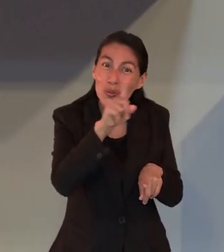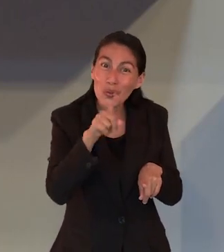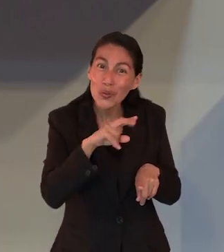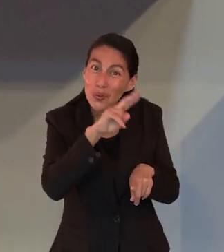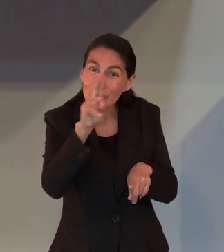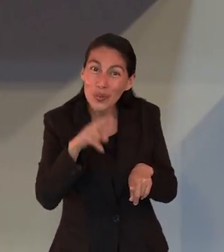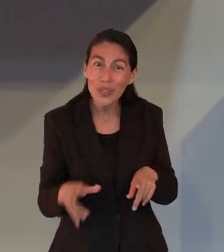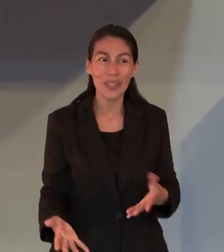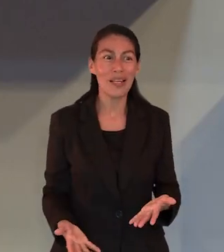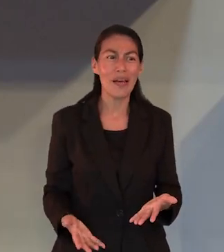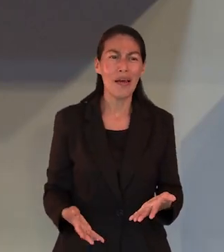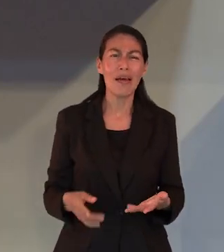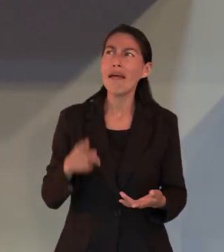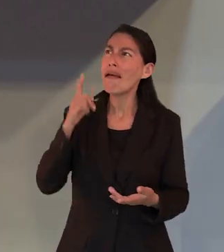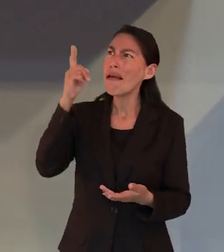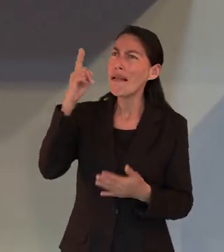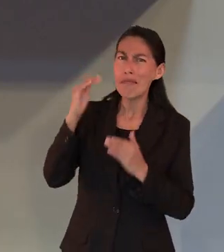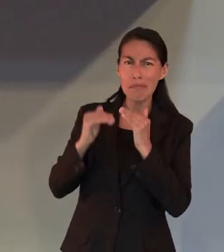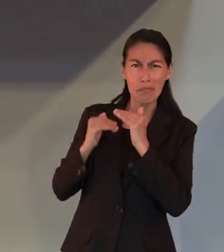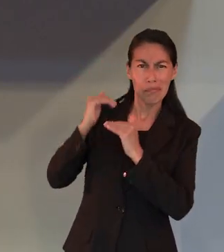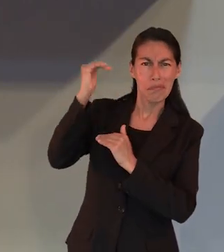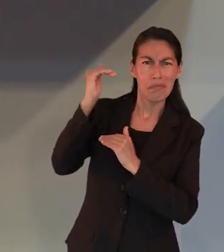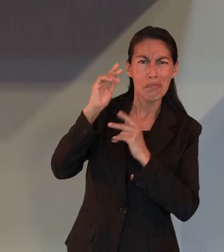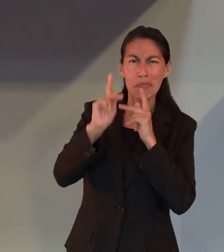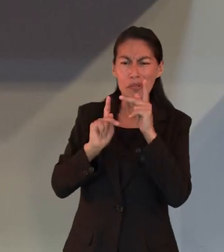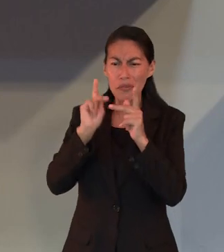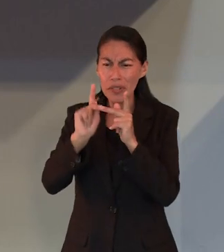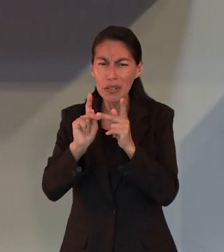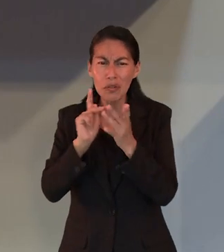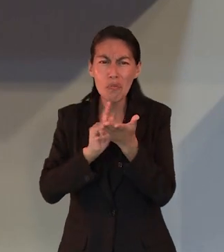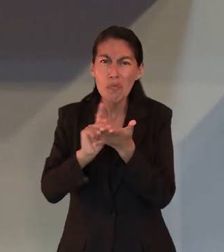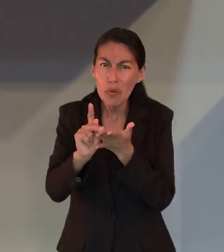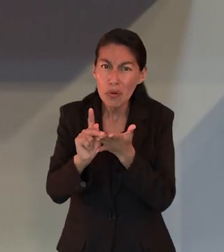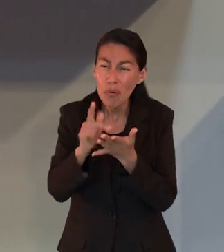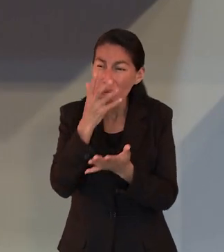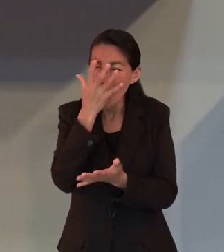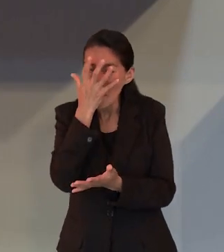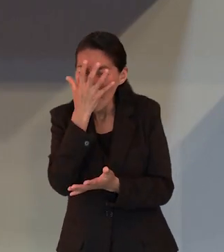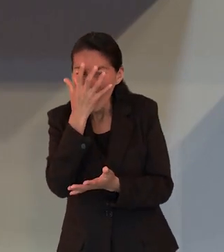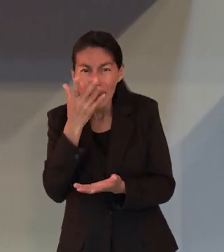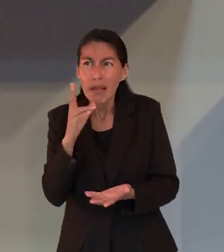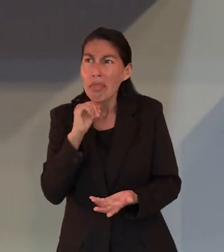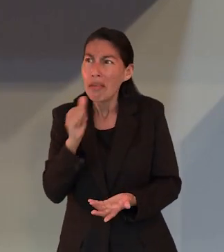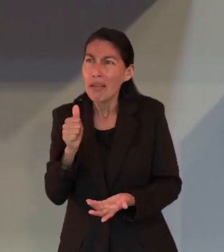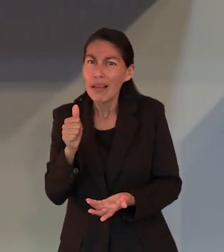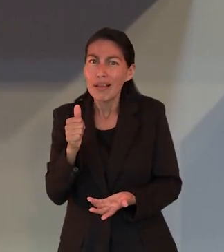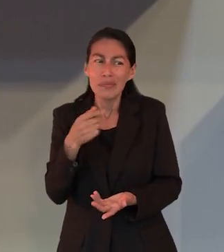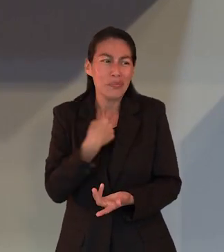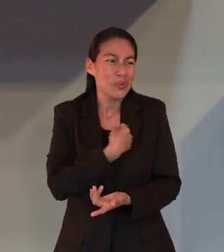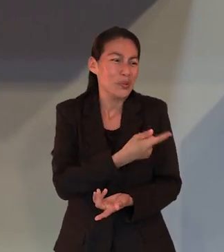nosotros. Y si el Señor hacía eso con nosotros, siendo que él era perfecto, puro, cuanto más